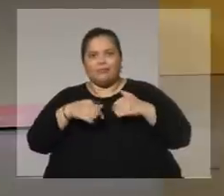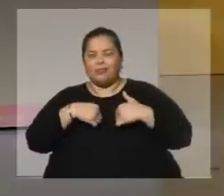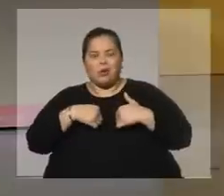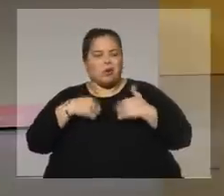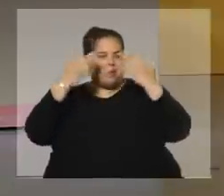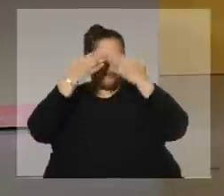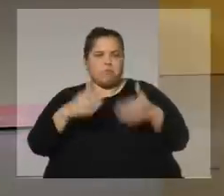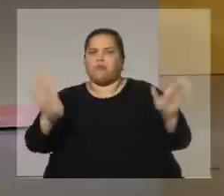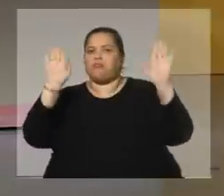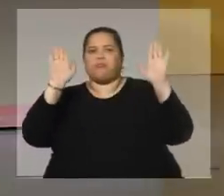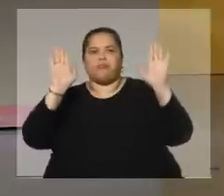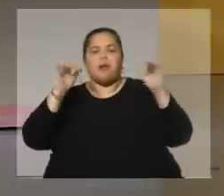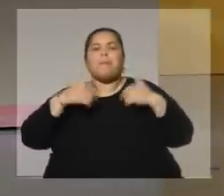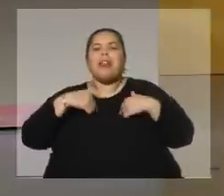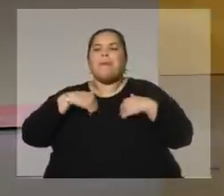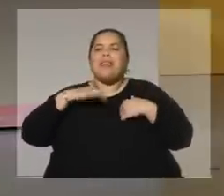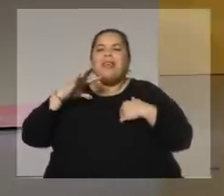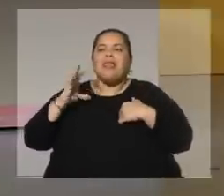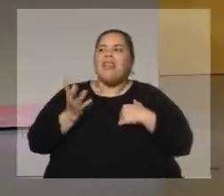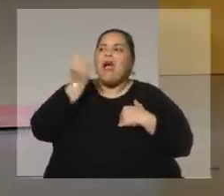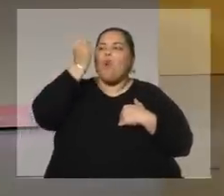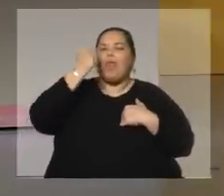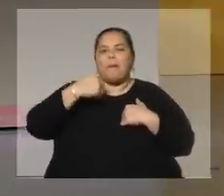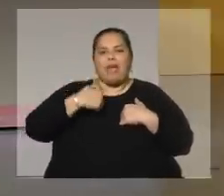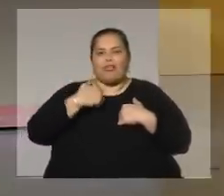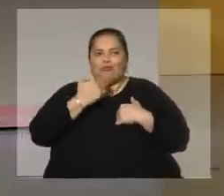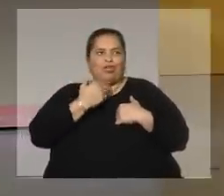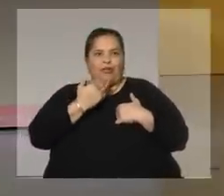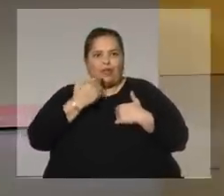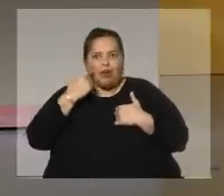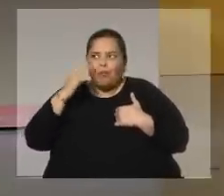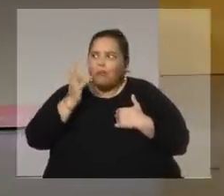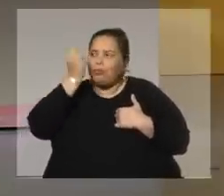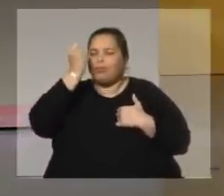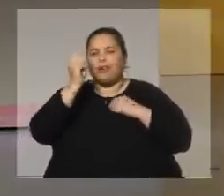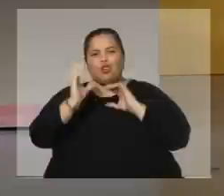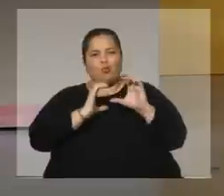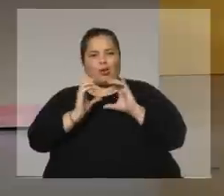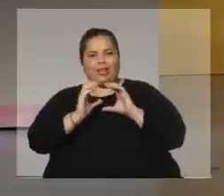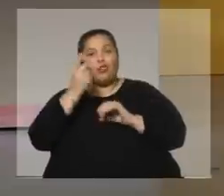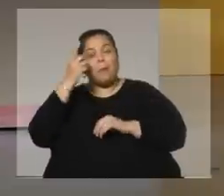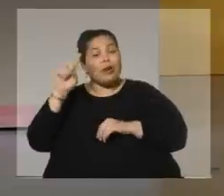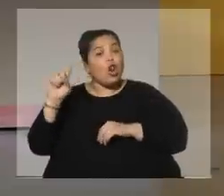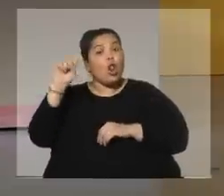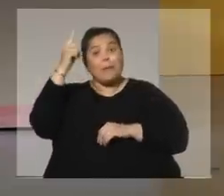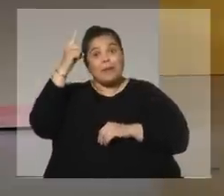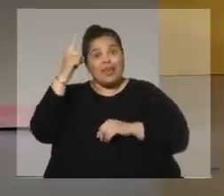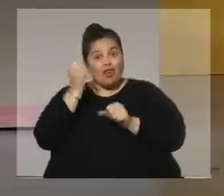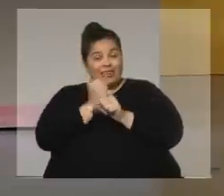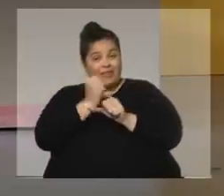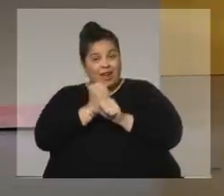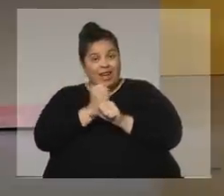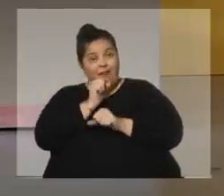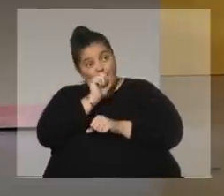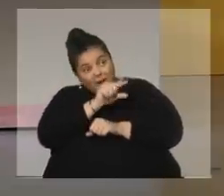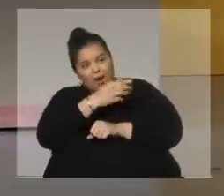un descubrimiento para mí mismo poder hacer comunicación. Pero lo primero que hice en los medios fue con él, en